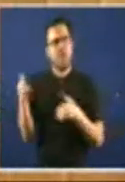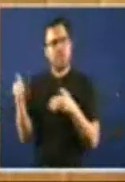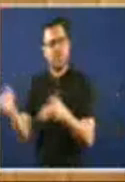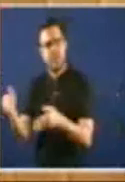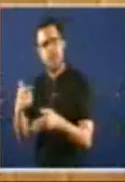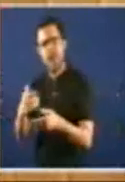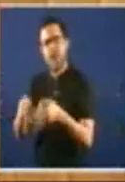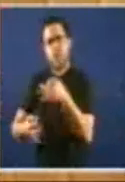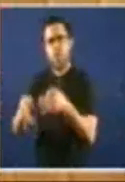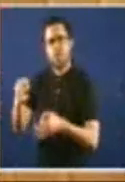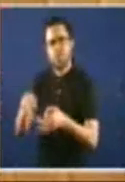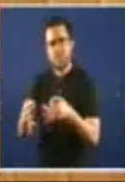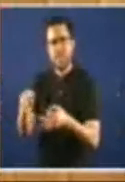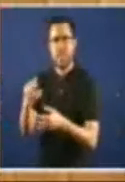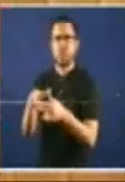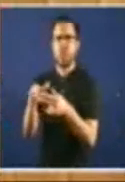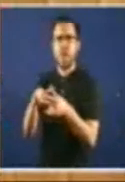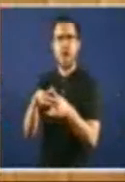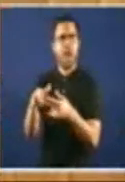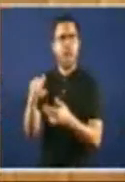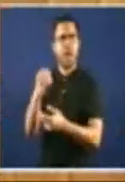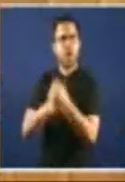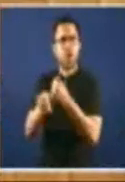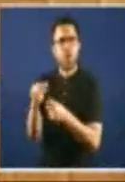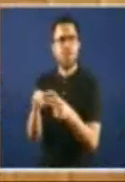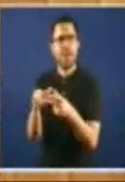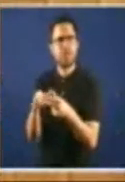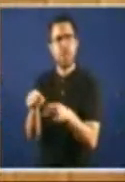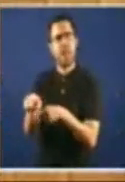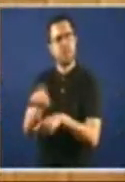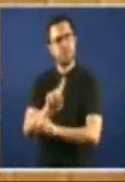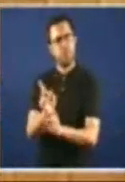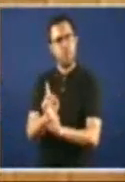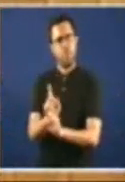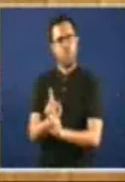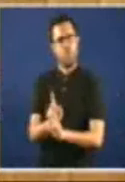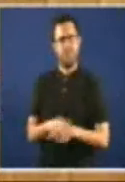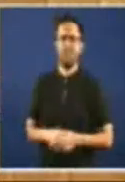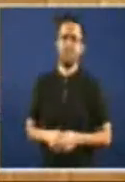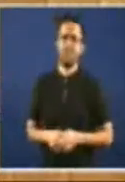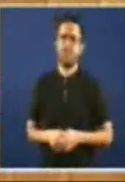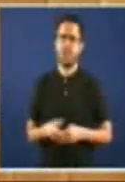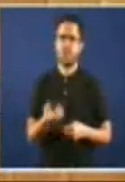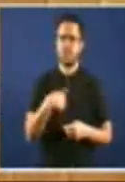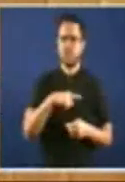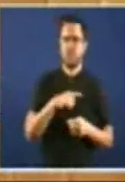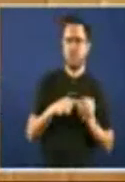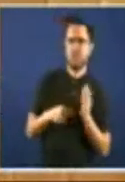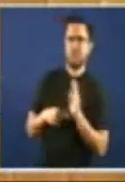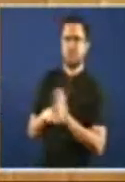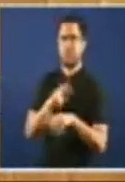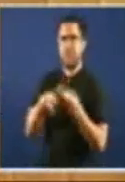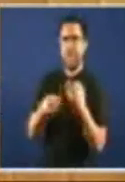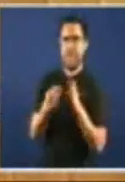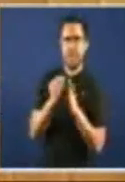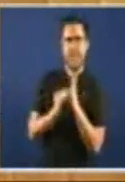Polo tanto Non vamos a apoyar esta lei Presentamos enmendas Hai algún título